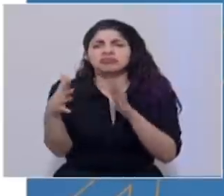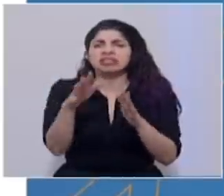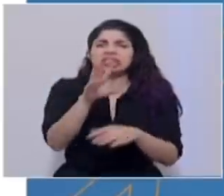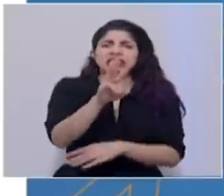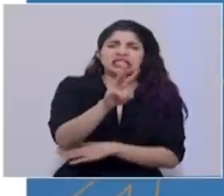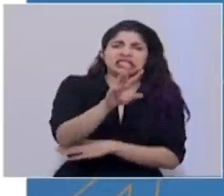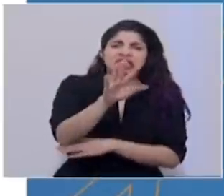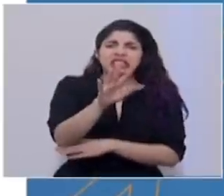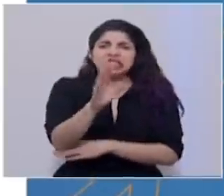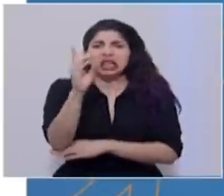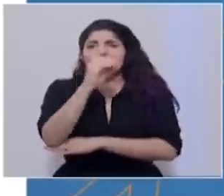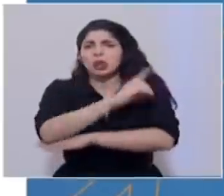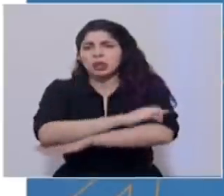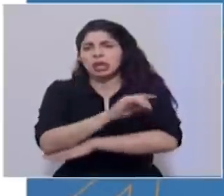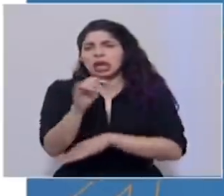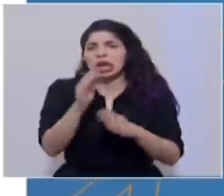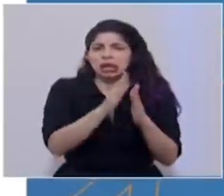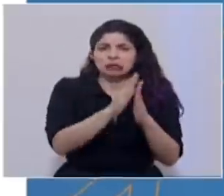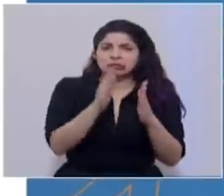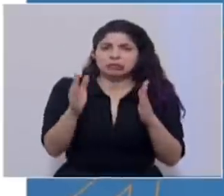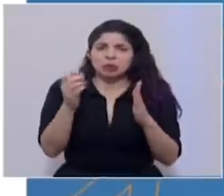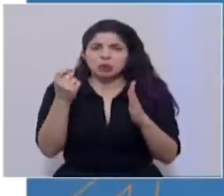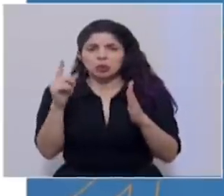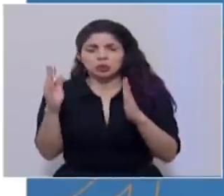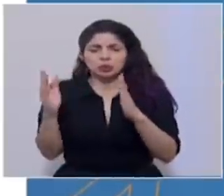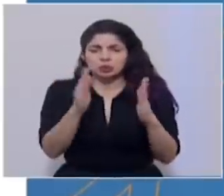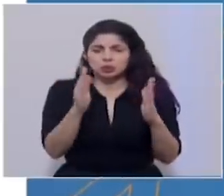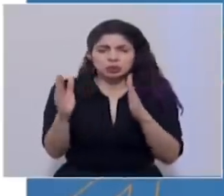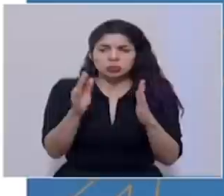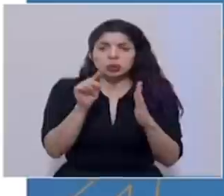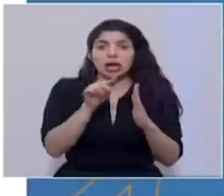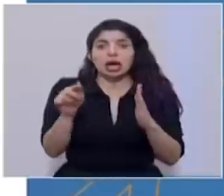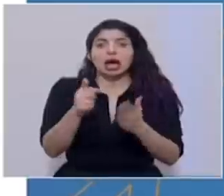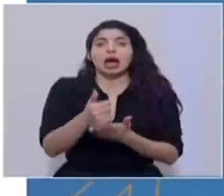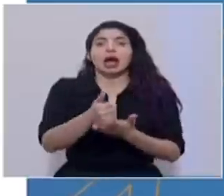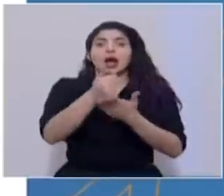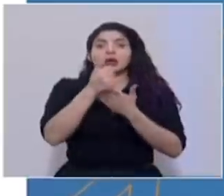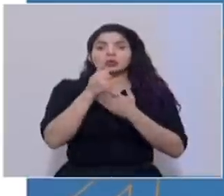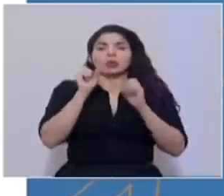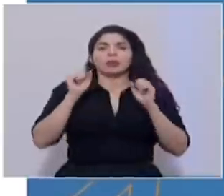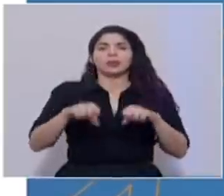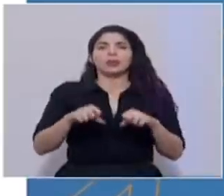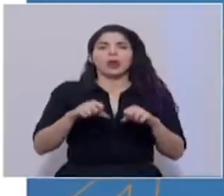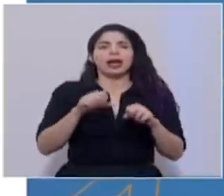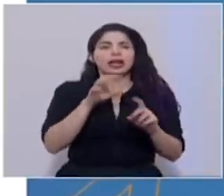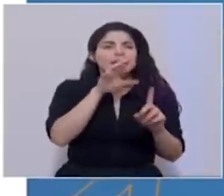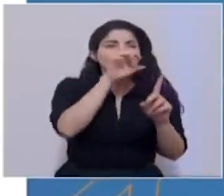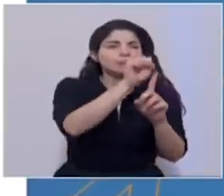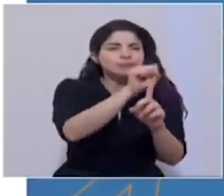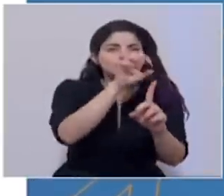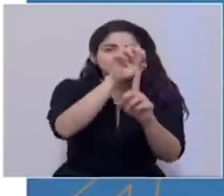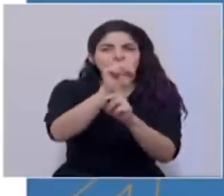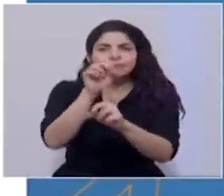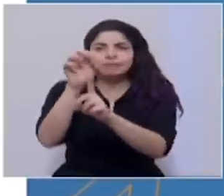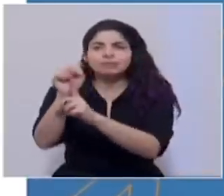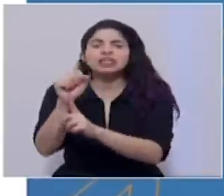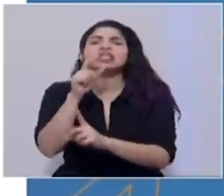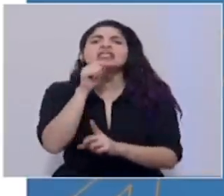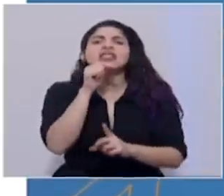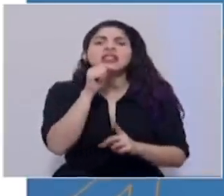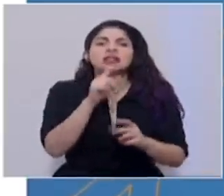cinco, seis días. Pero eso nos va a permitir que poder captar también los casos que se vayan manifestando